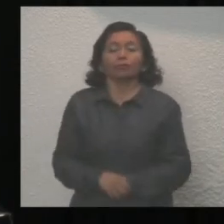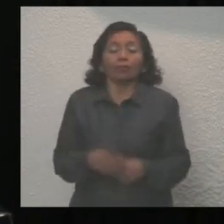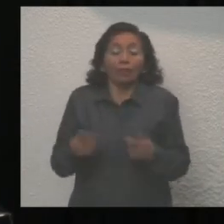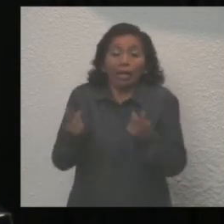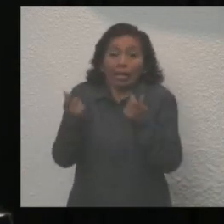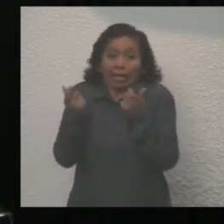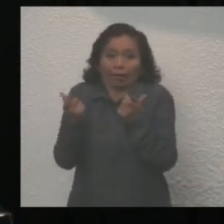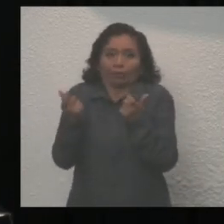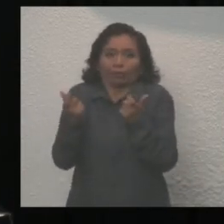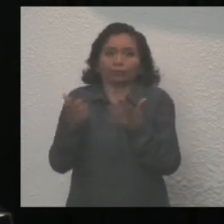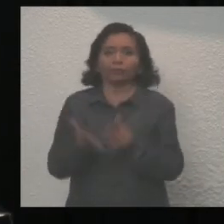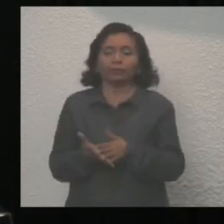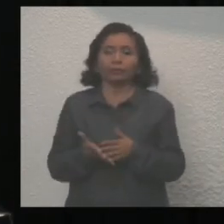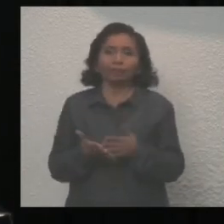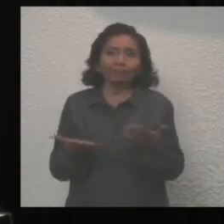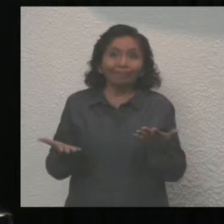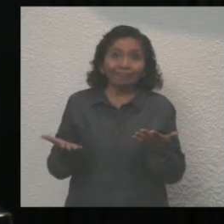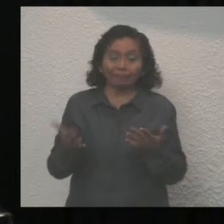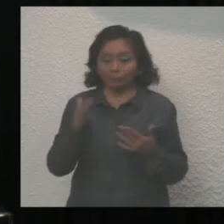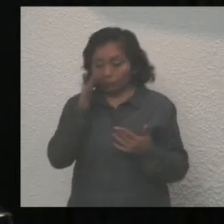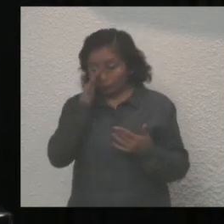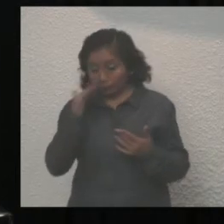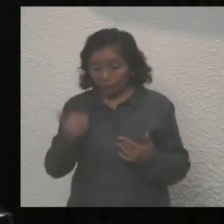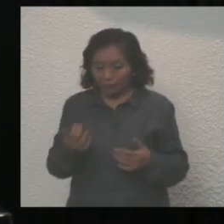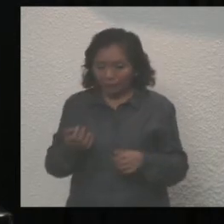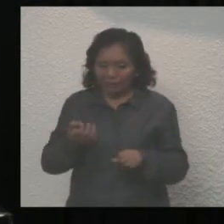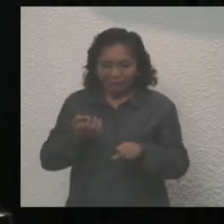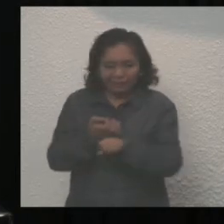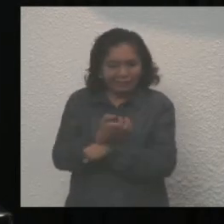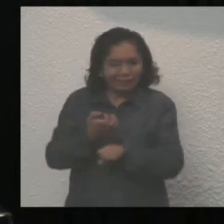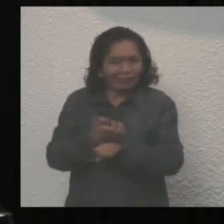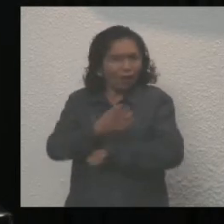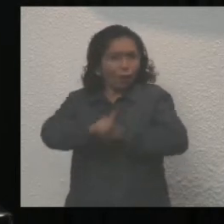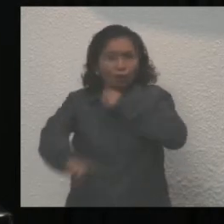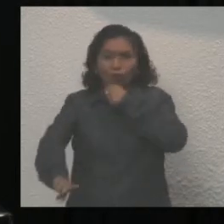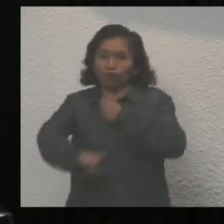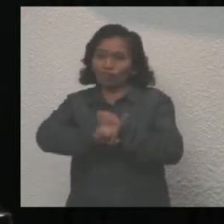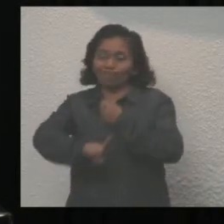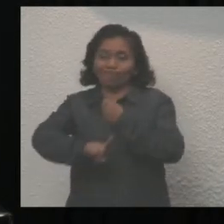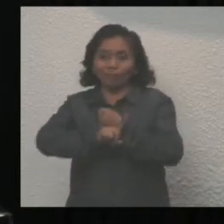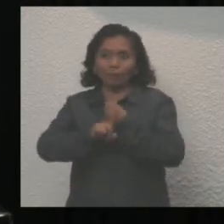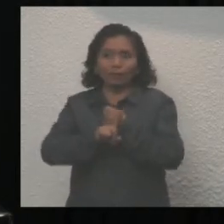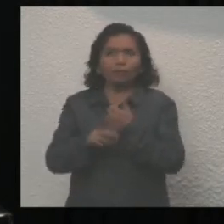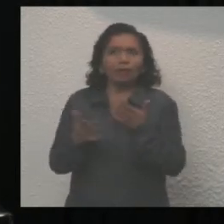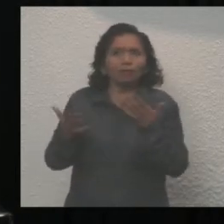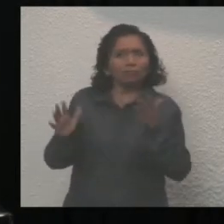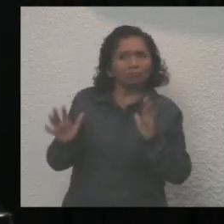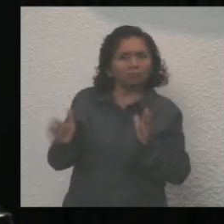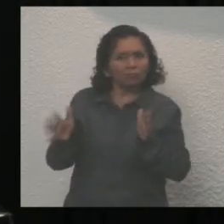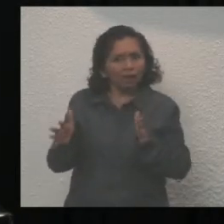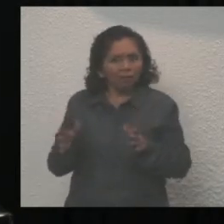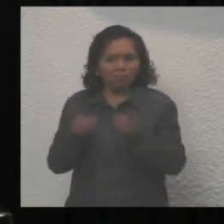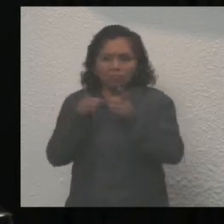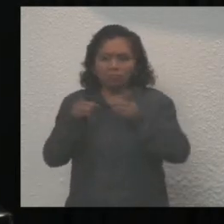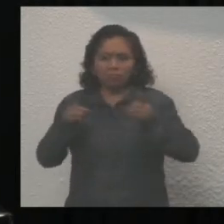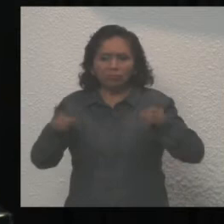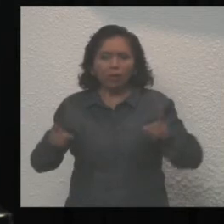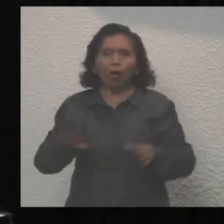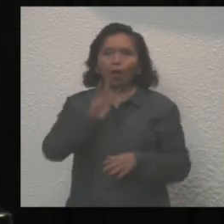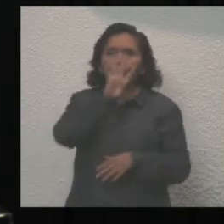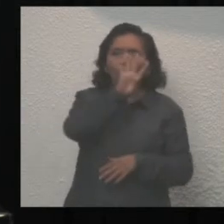Económicamente, a pesar de ser el estado más afectado, ya estamos con un promedio de crecimiento de 4